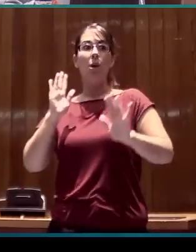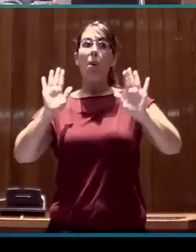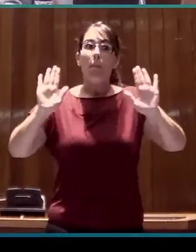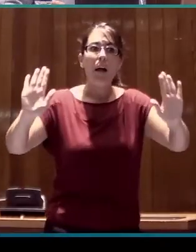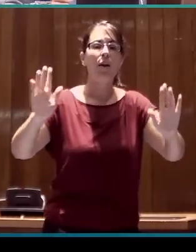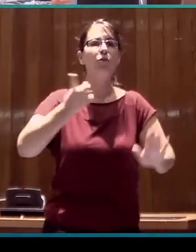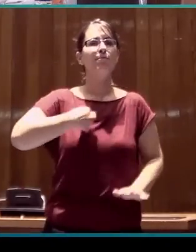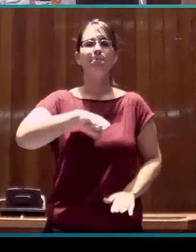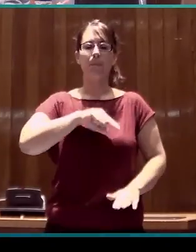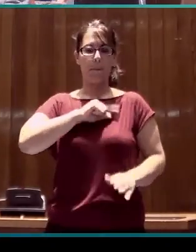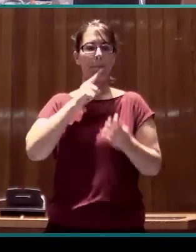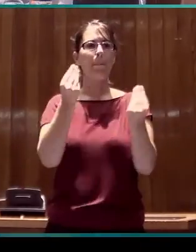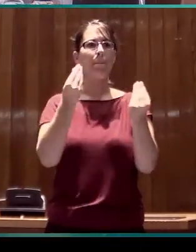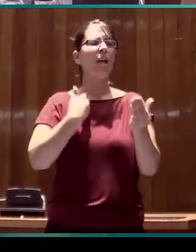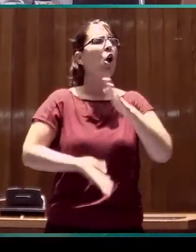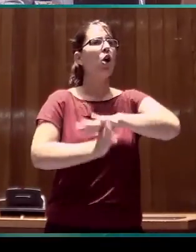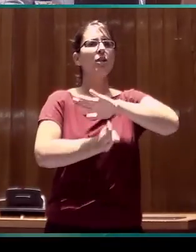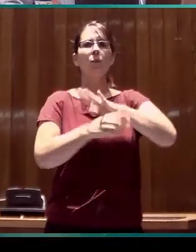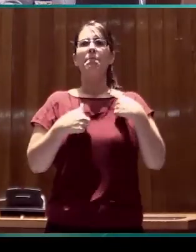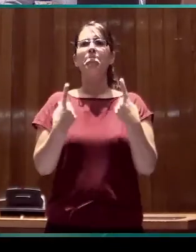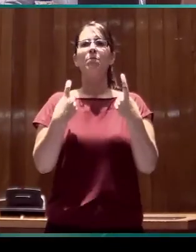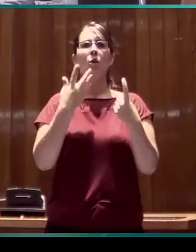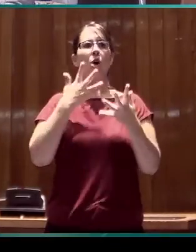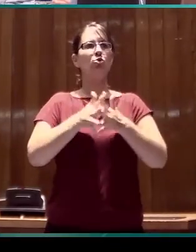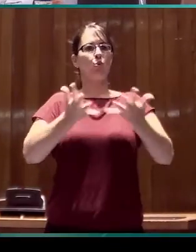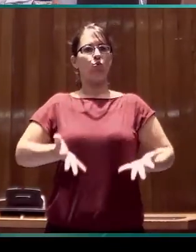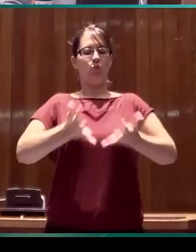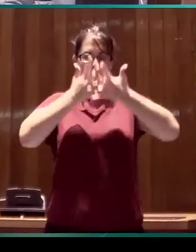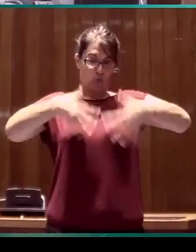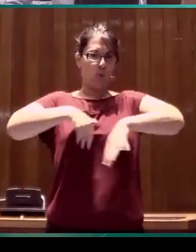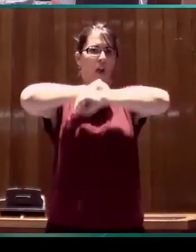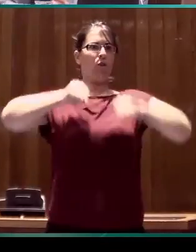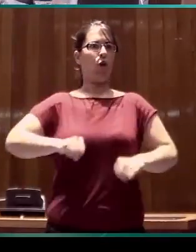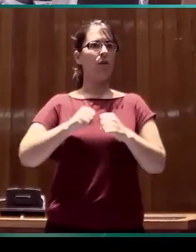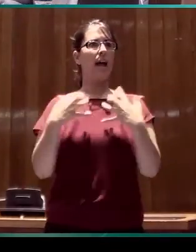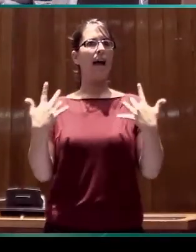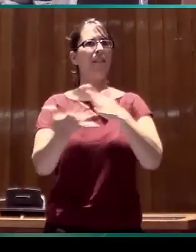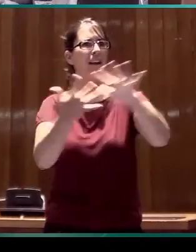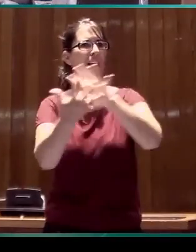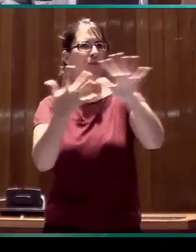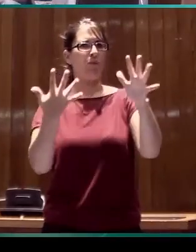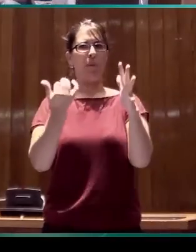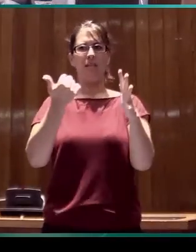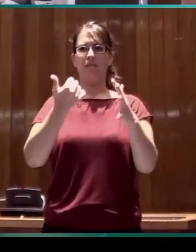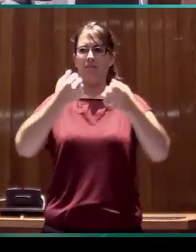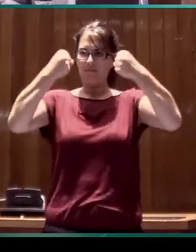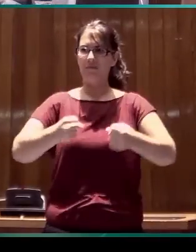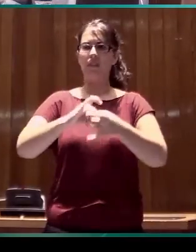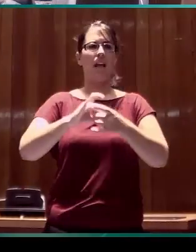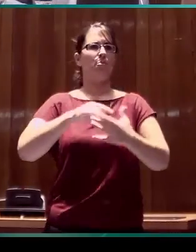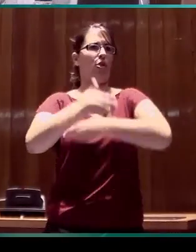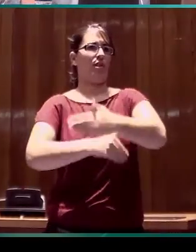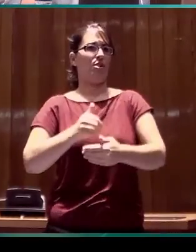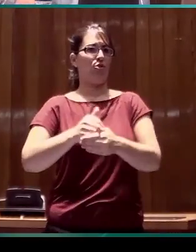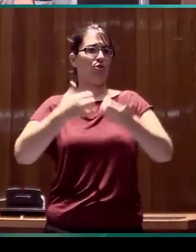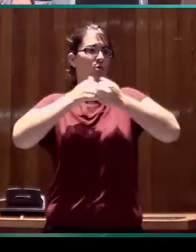esa necesidad de estructuración, de aceleración e intensificación del proceso de normalización. No solo